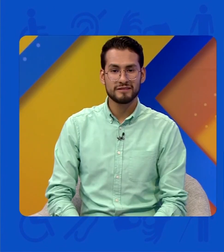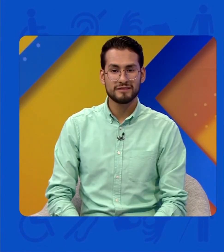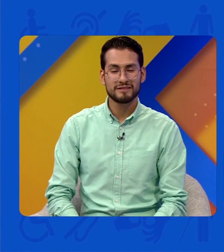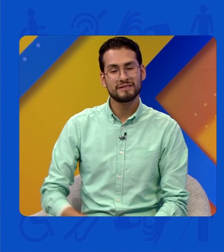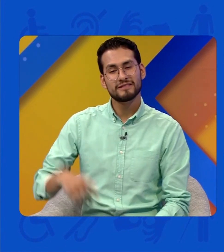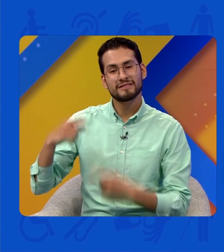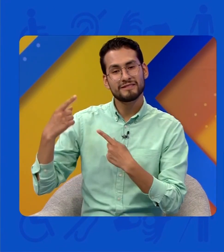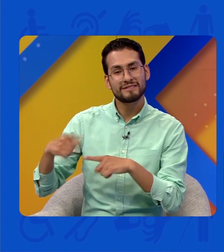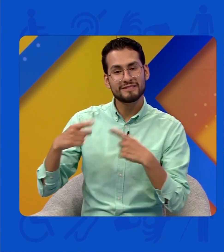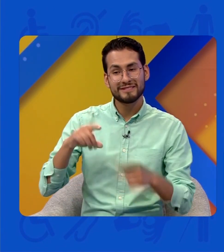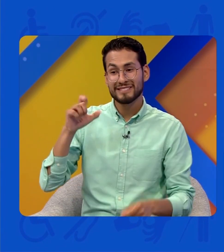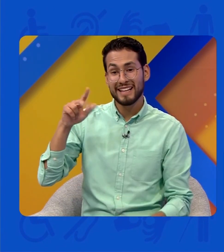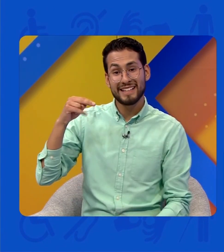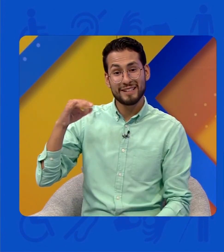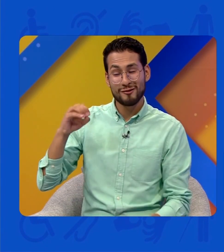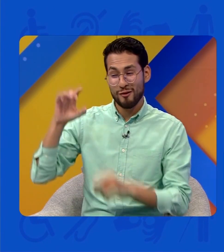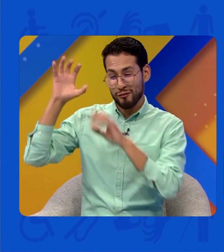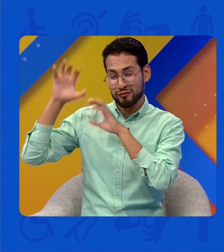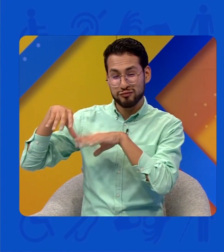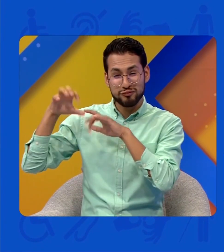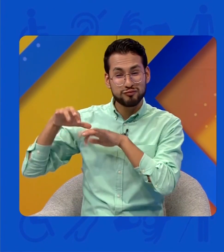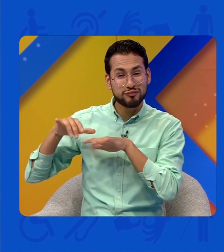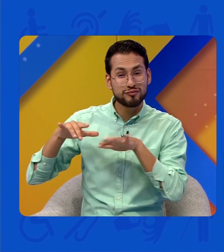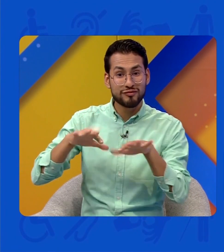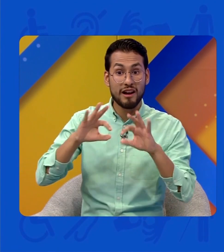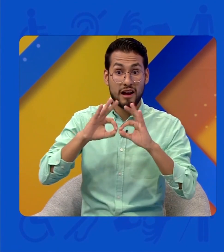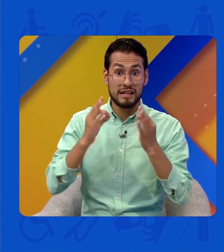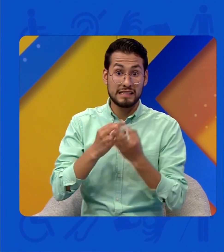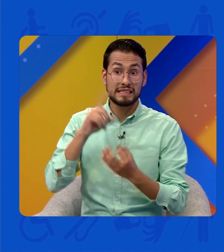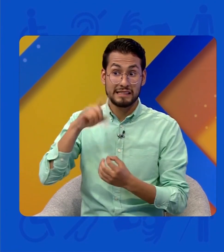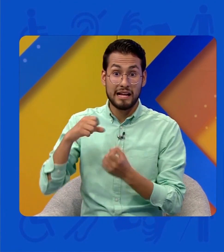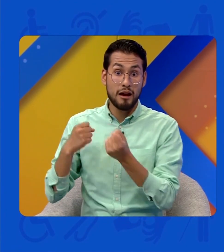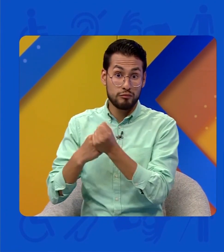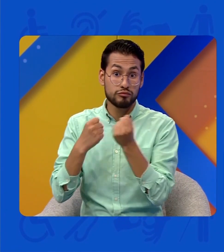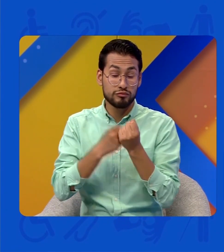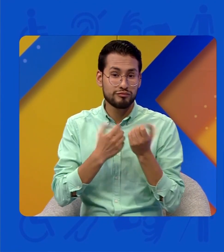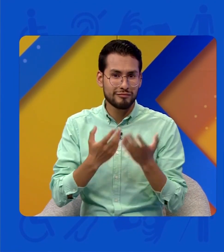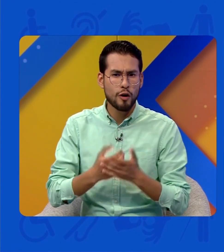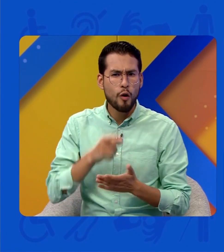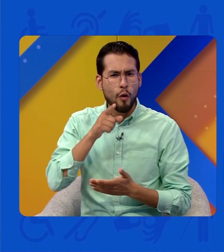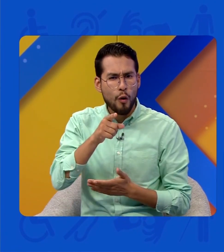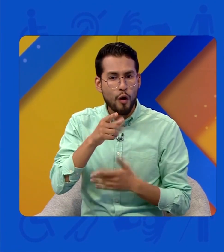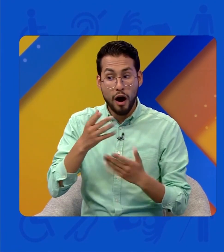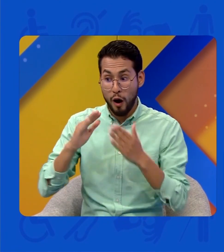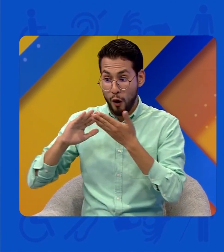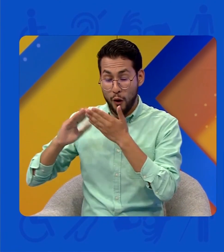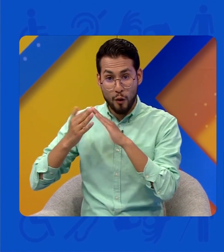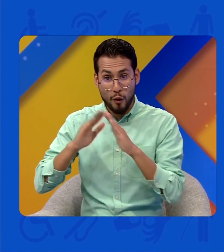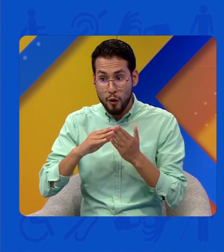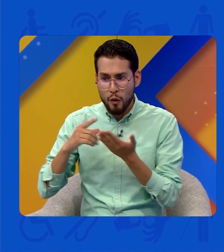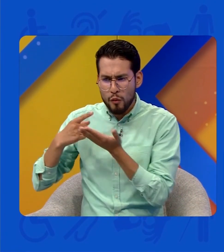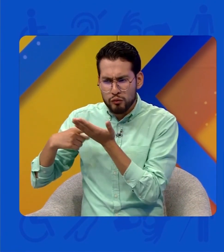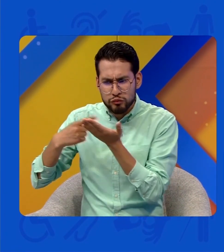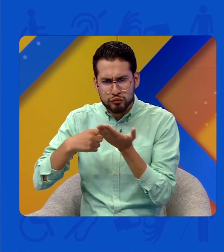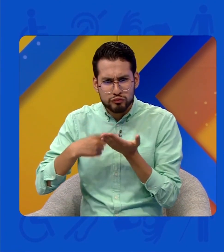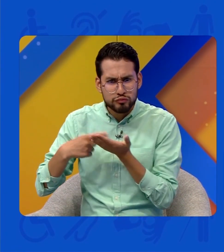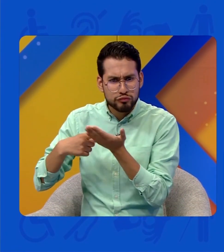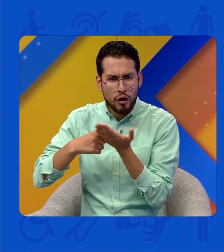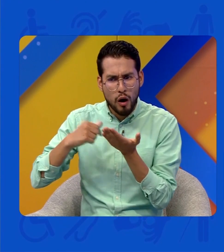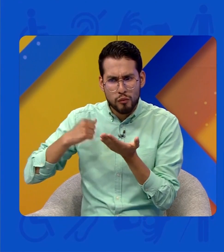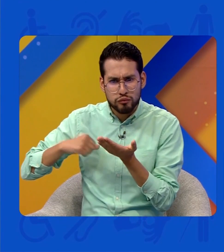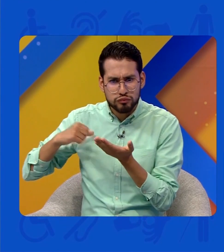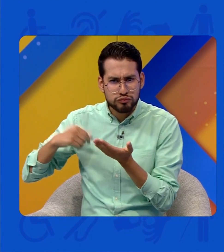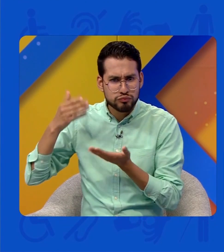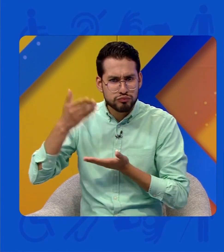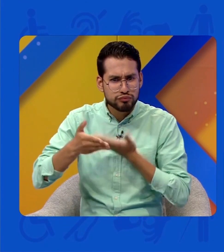Frente al fenómeno El Niño Muchas familias Necesitarán apoyo Organízate Con tu comunidad Y autoridades